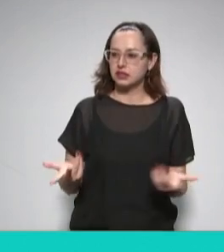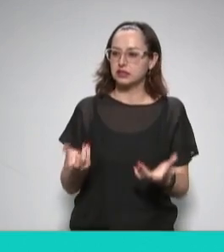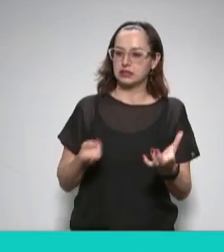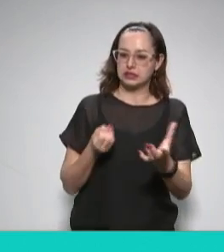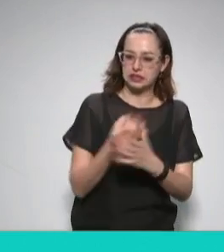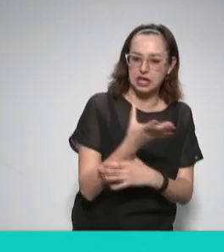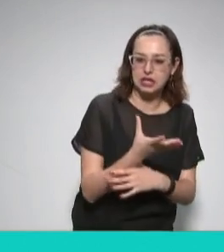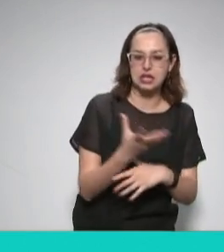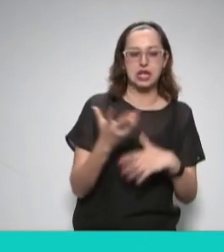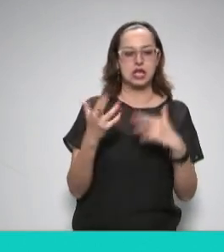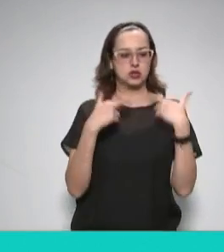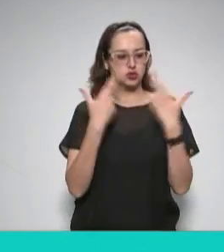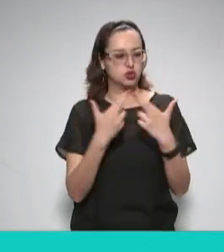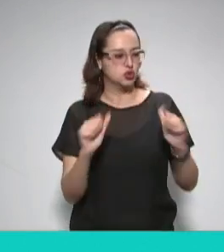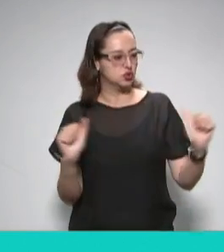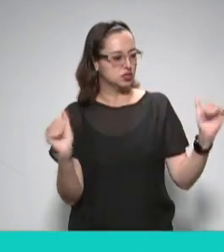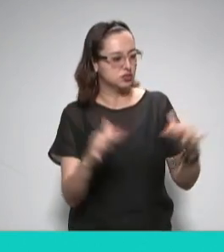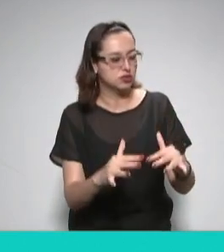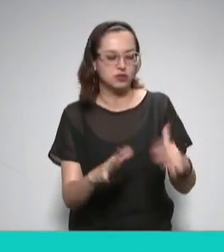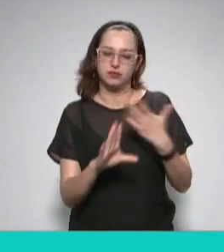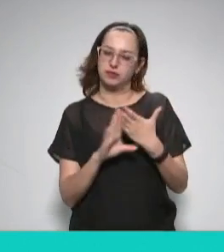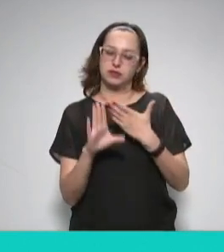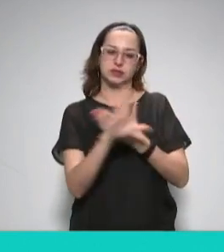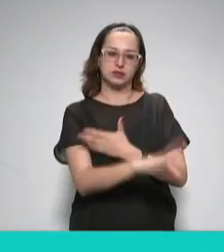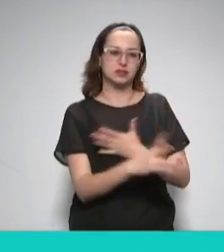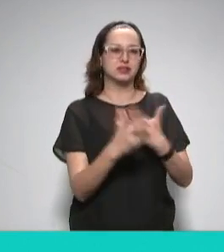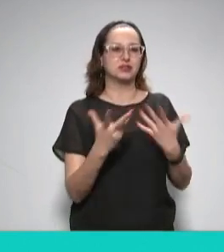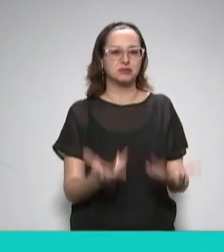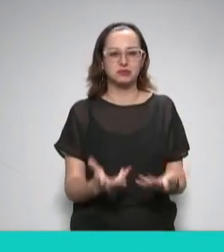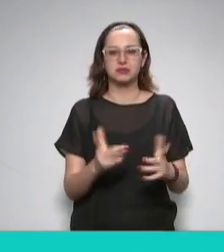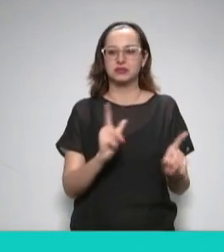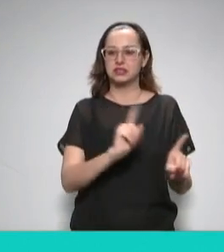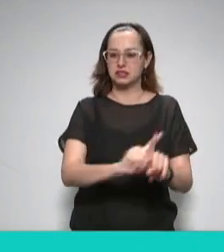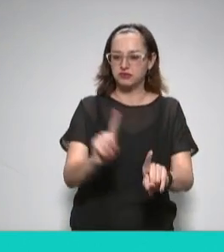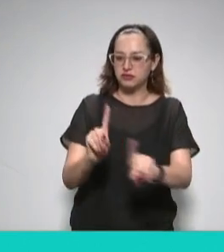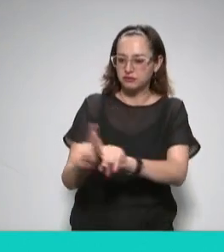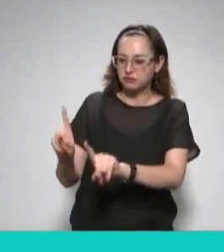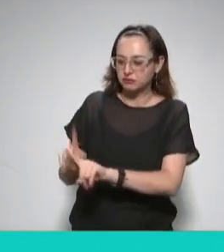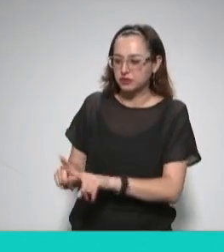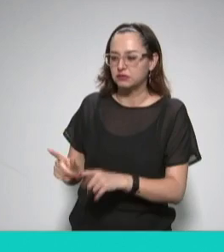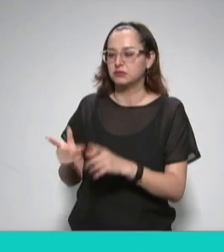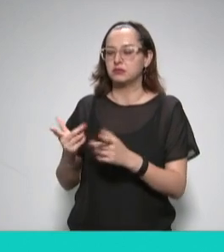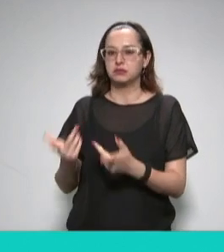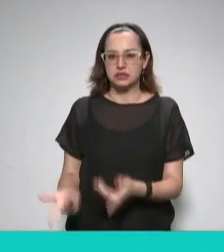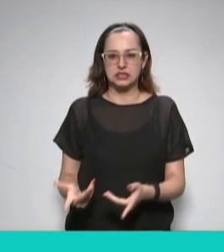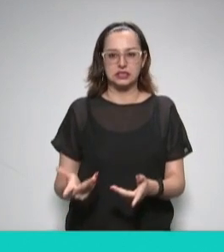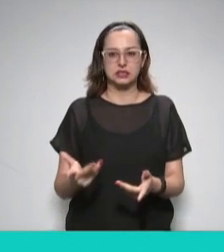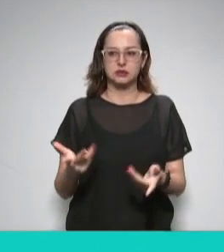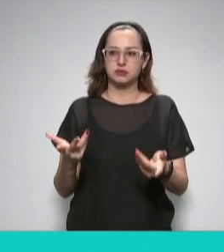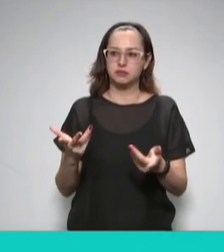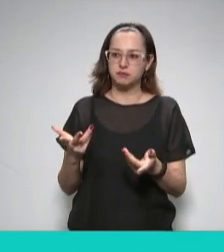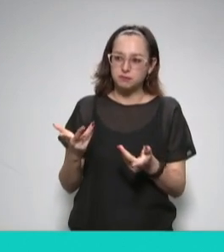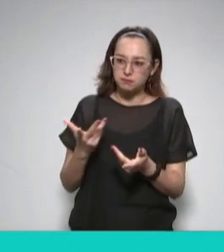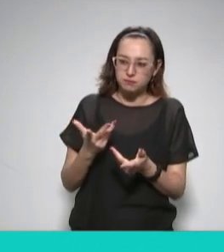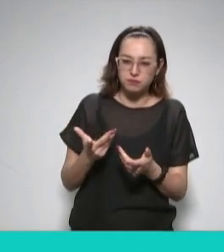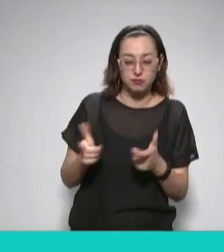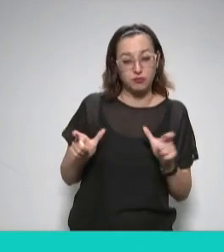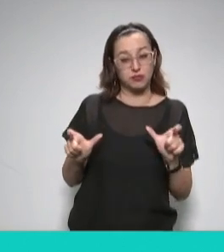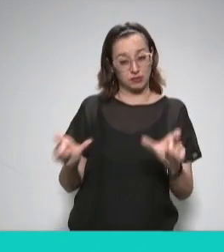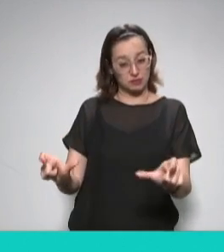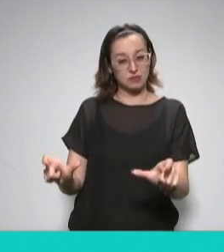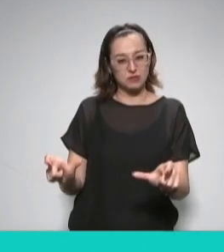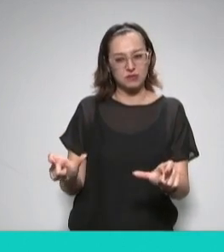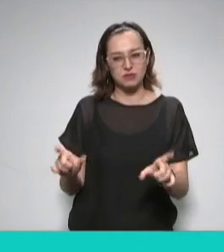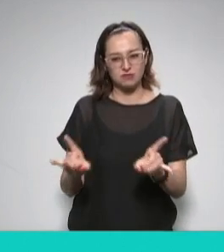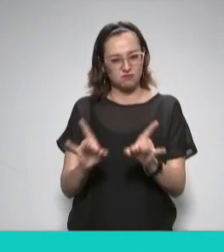reunión y de asociación, algunas libertades aún sin decreto de suspensión de garantías, prácticamente se ven limitadas